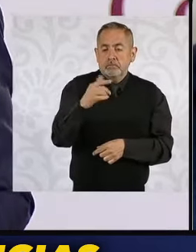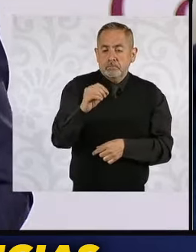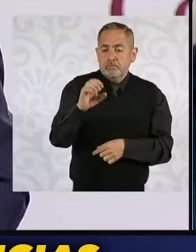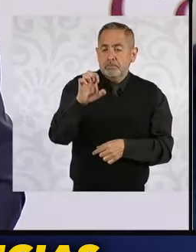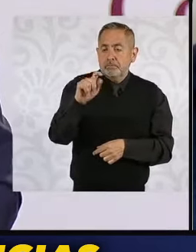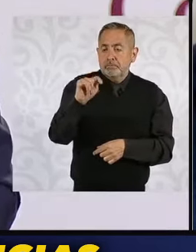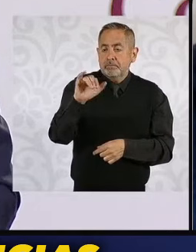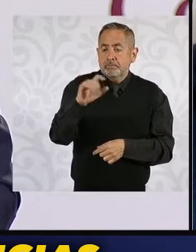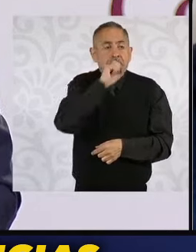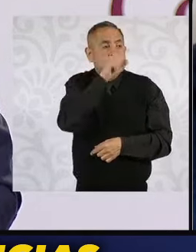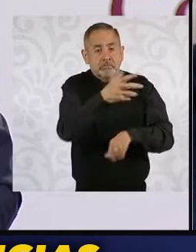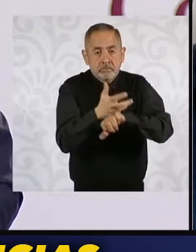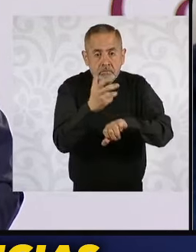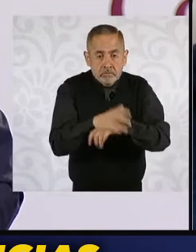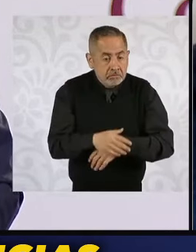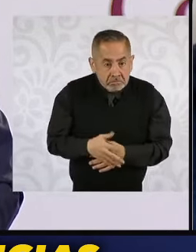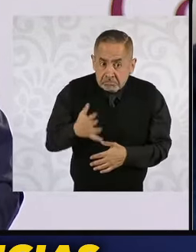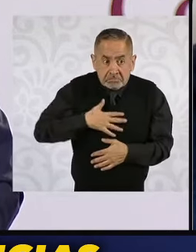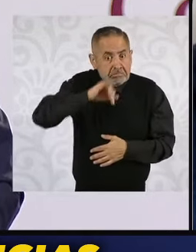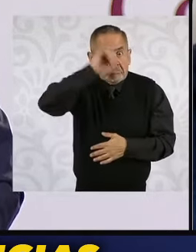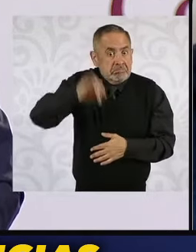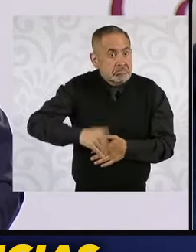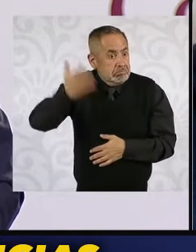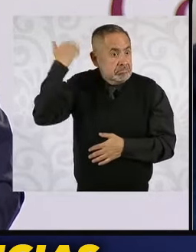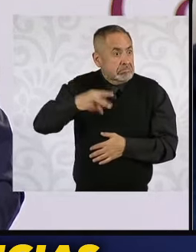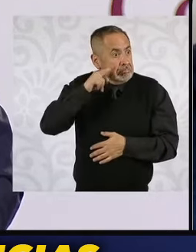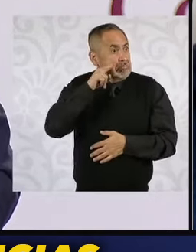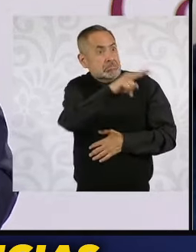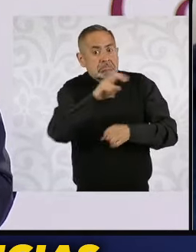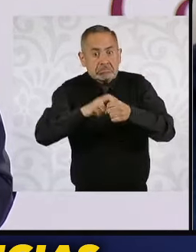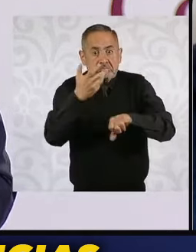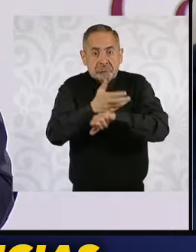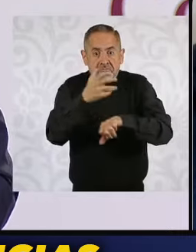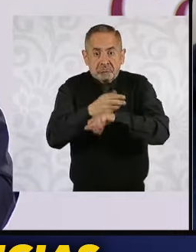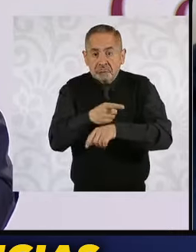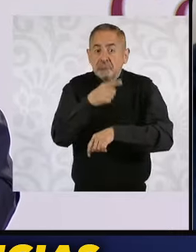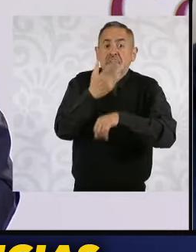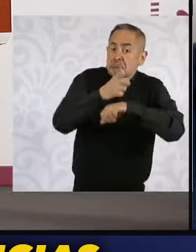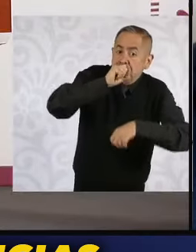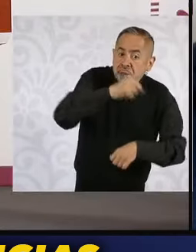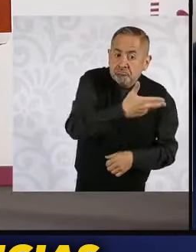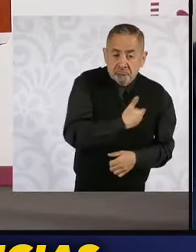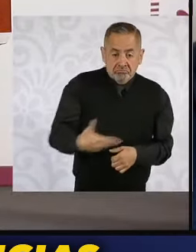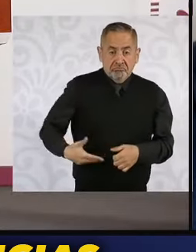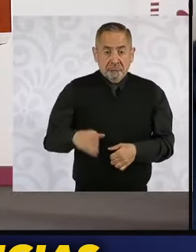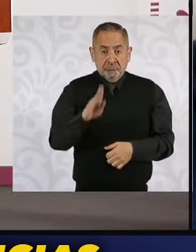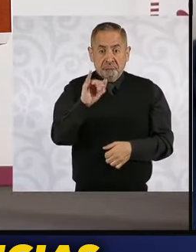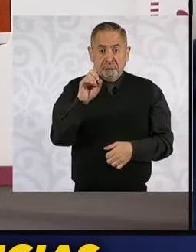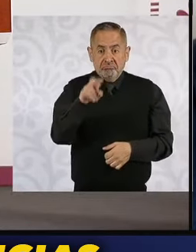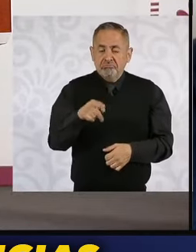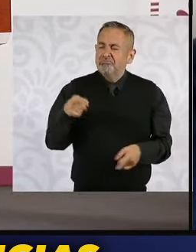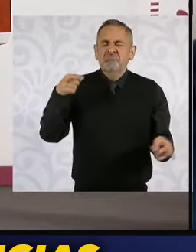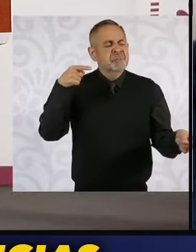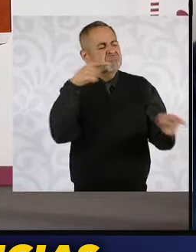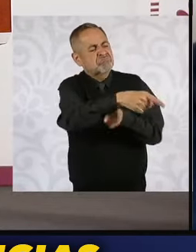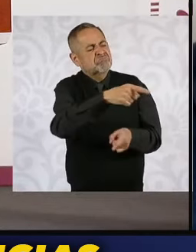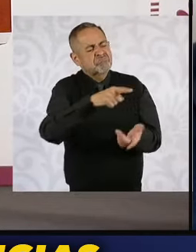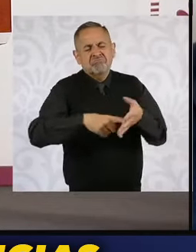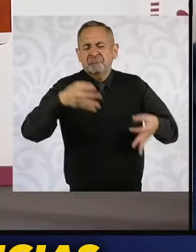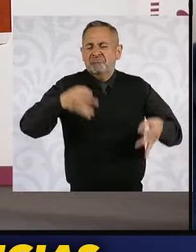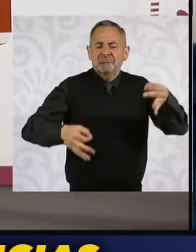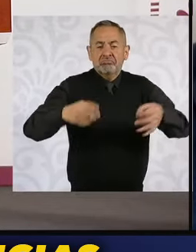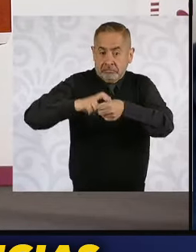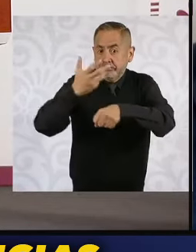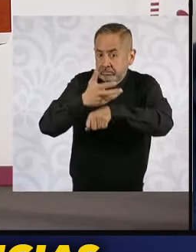Unidos. Yo nunca había visto un pronunciamiento tan fuerte. Esto está firmado por el presidente Joe Biden, 29 de